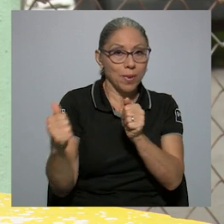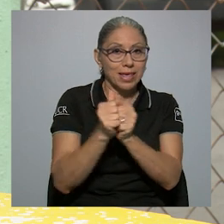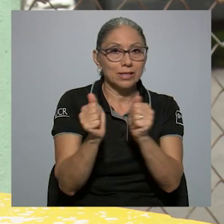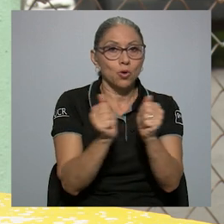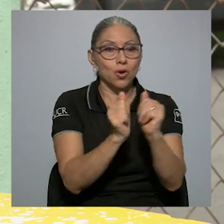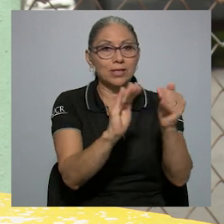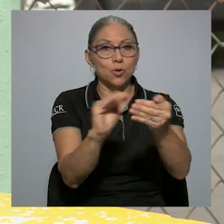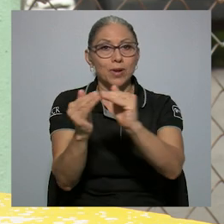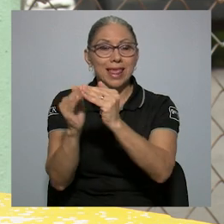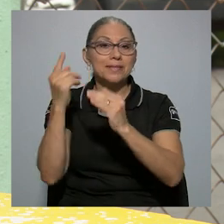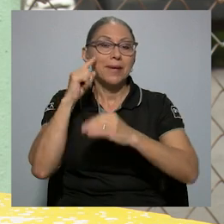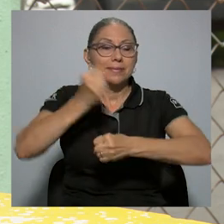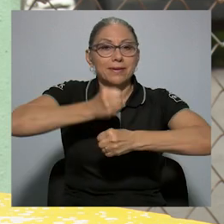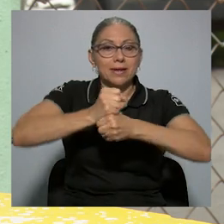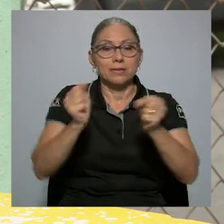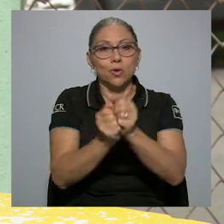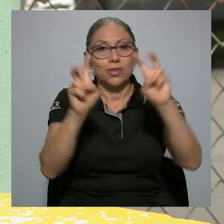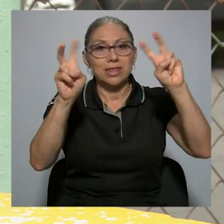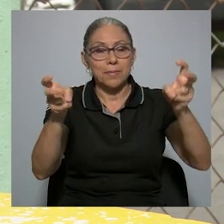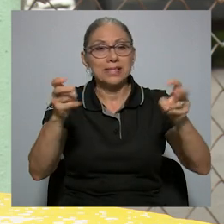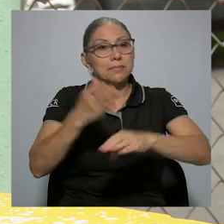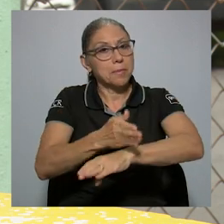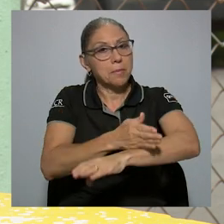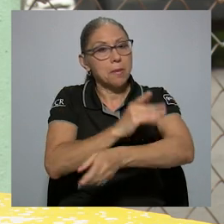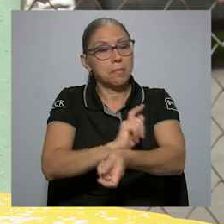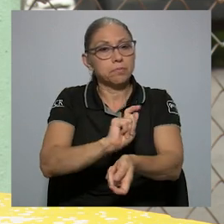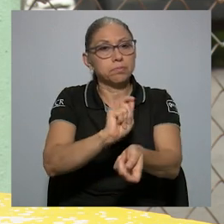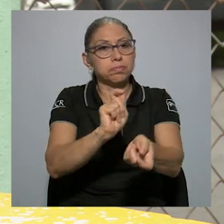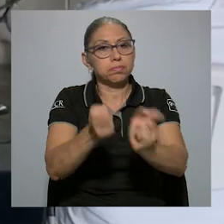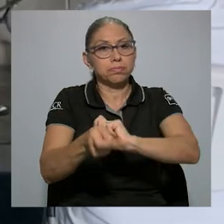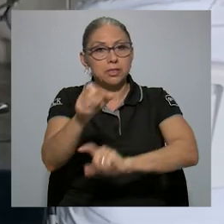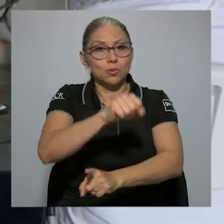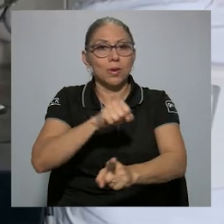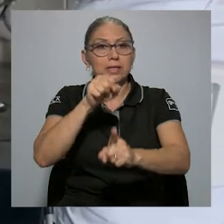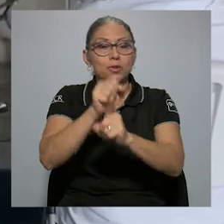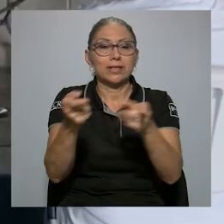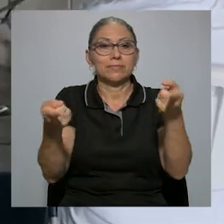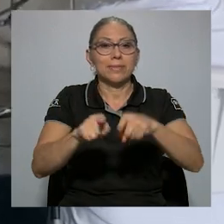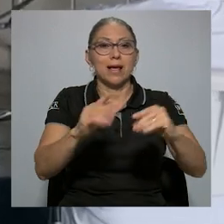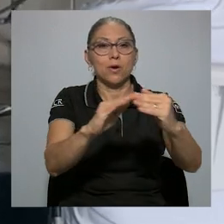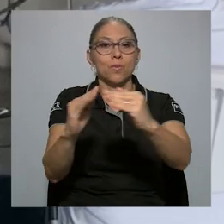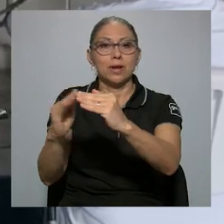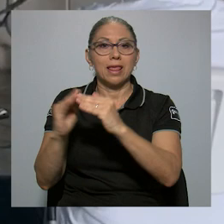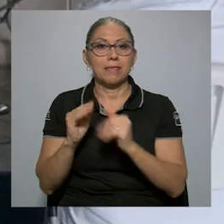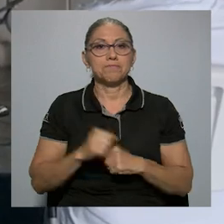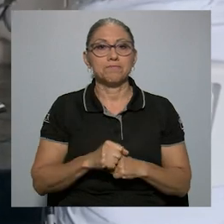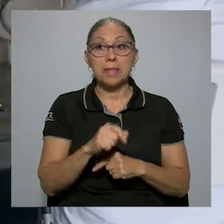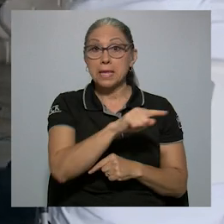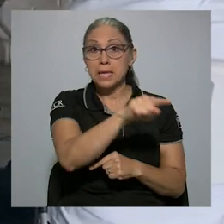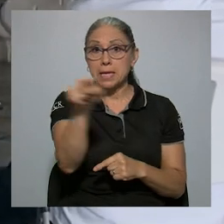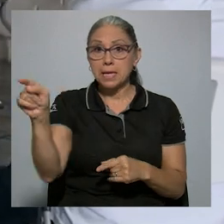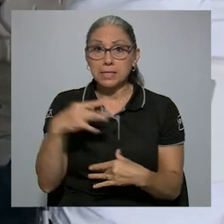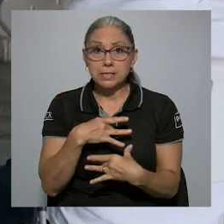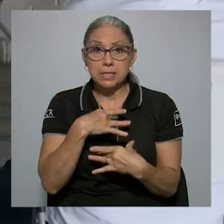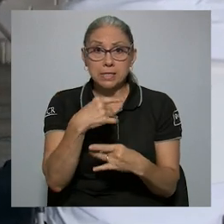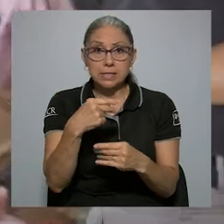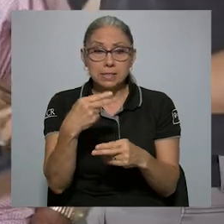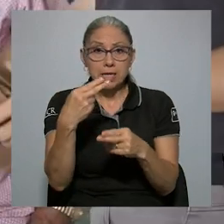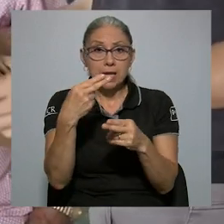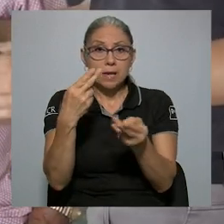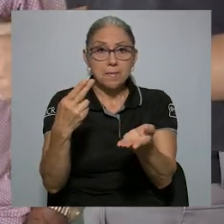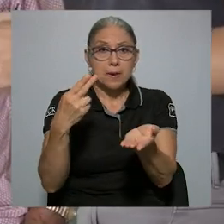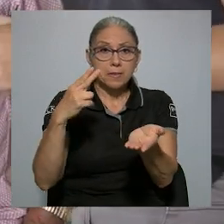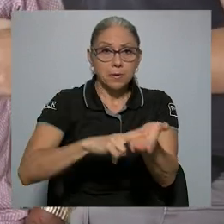trabajar temáticas que vayan a mejorar y a transformar realidades comunitarias. Quienes se interesen en matricular esta